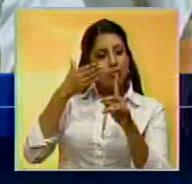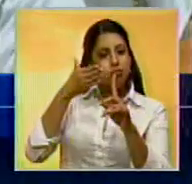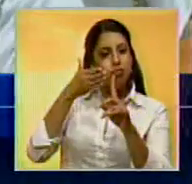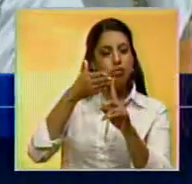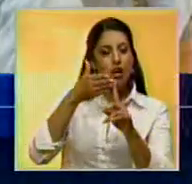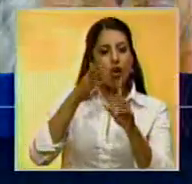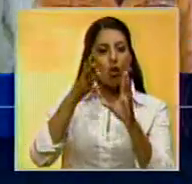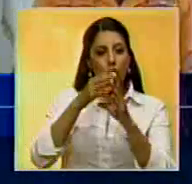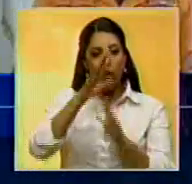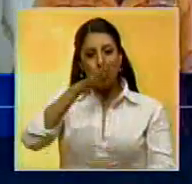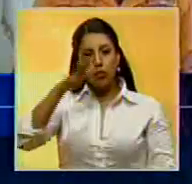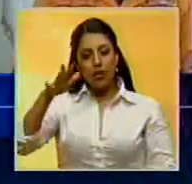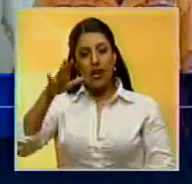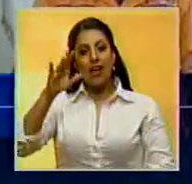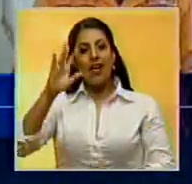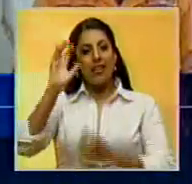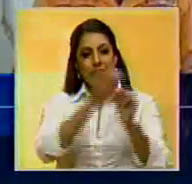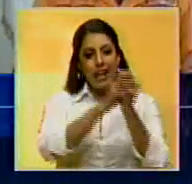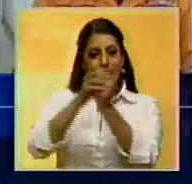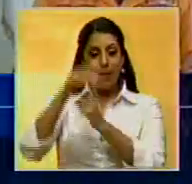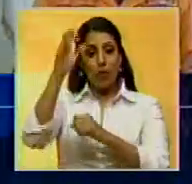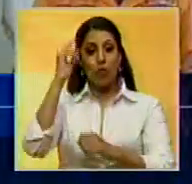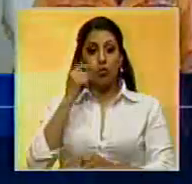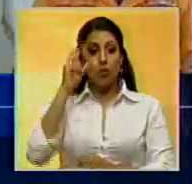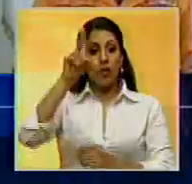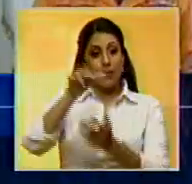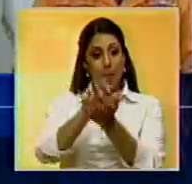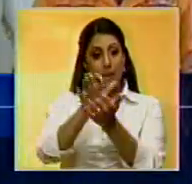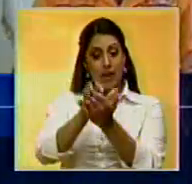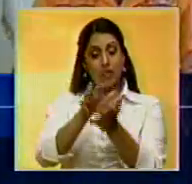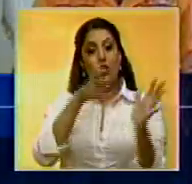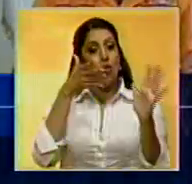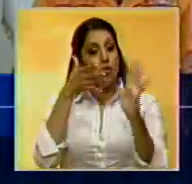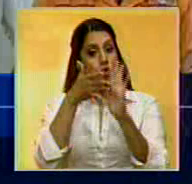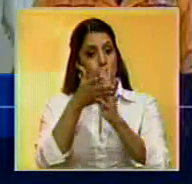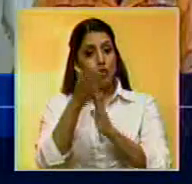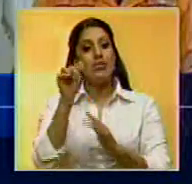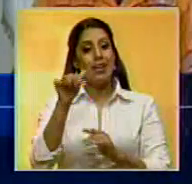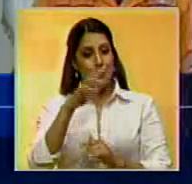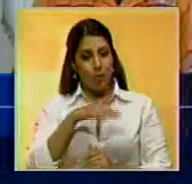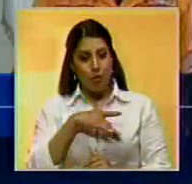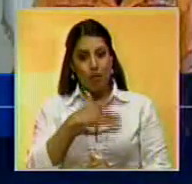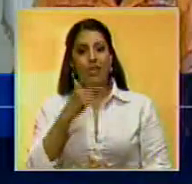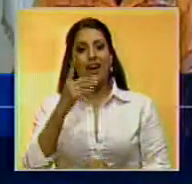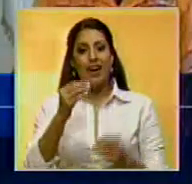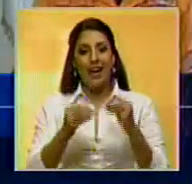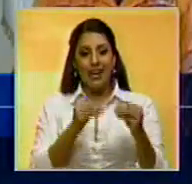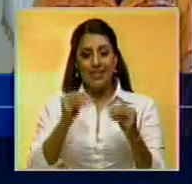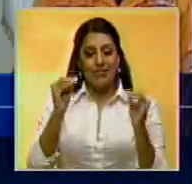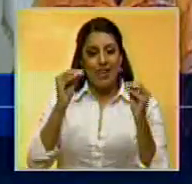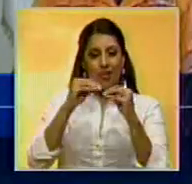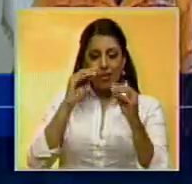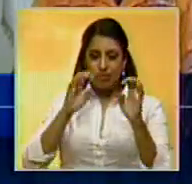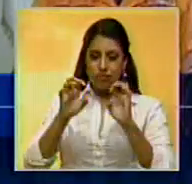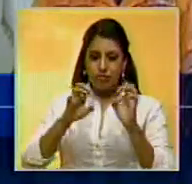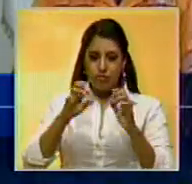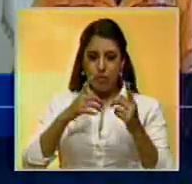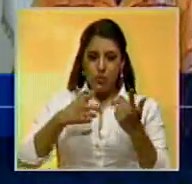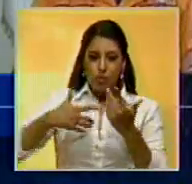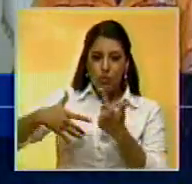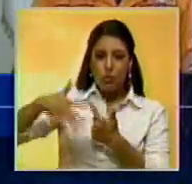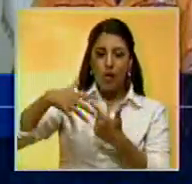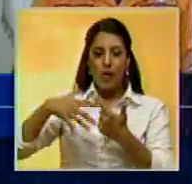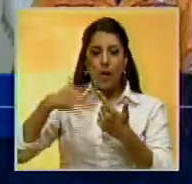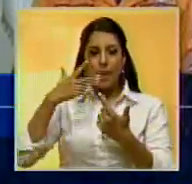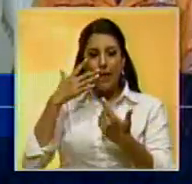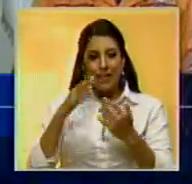de la onda. En el Tamacuro, Sucre y Nueva Esparta, donde allí es posible que tengamos de acuerdo al espiral, al